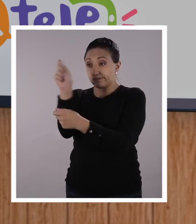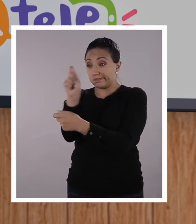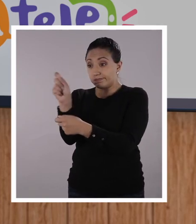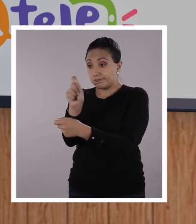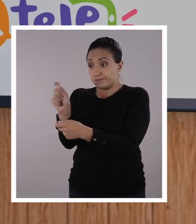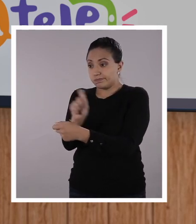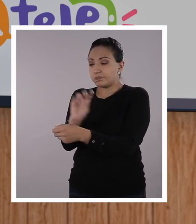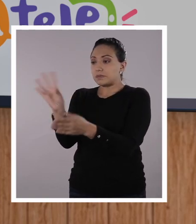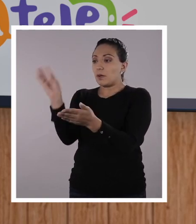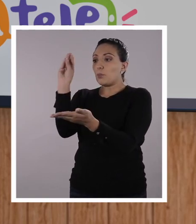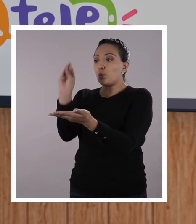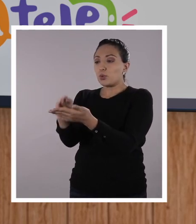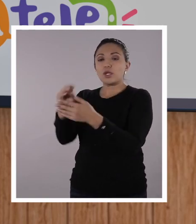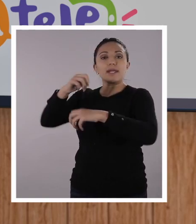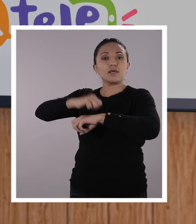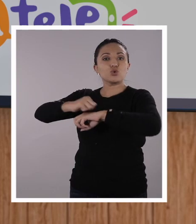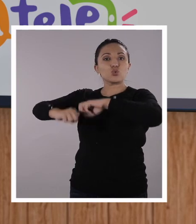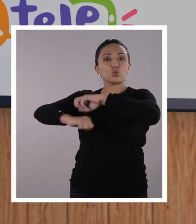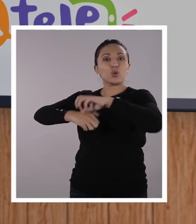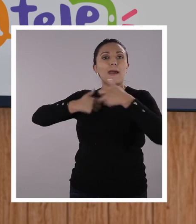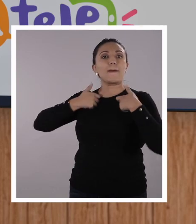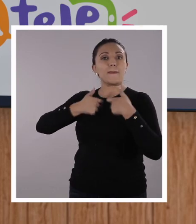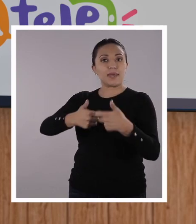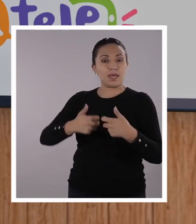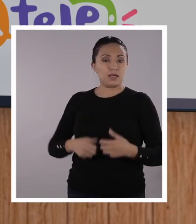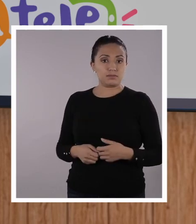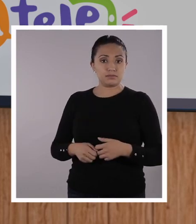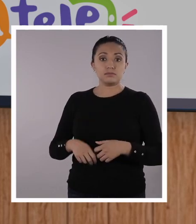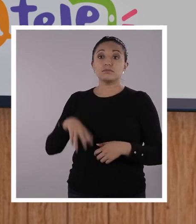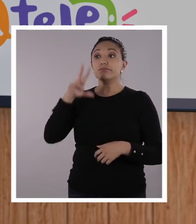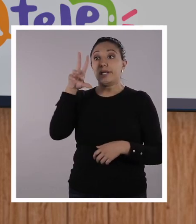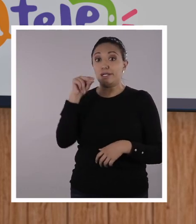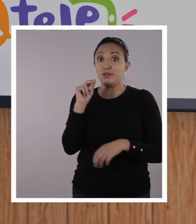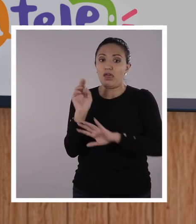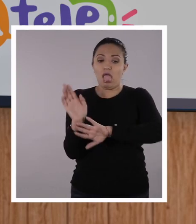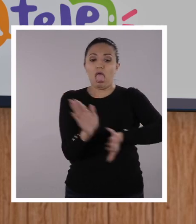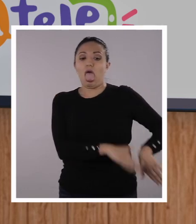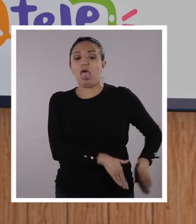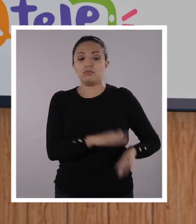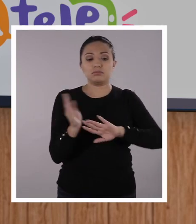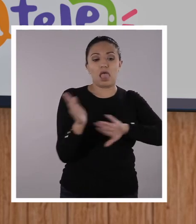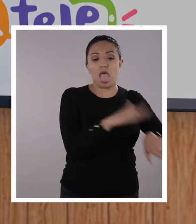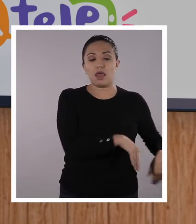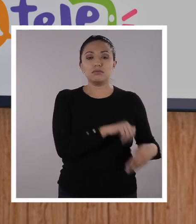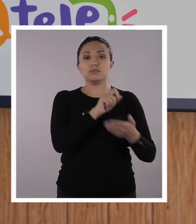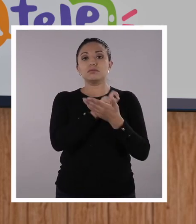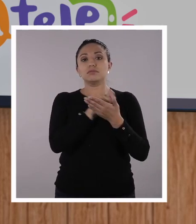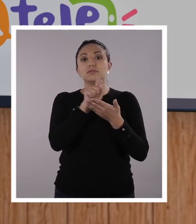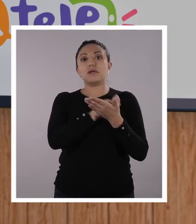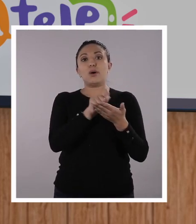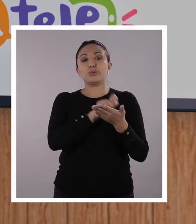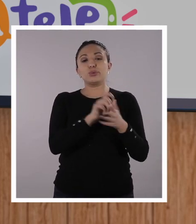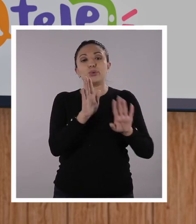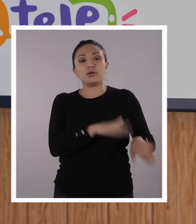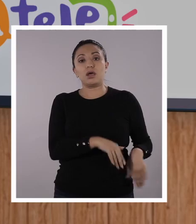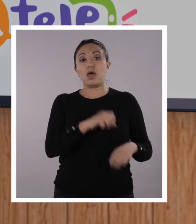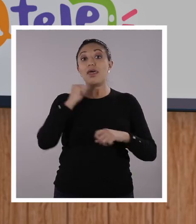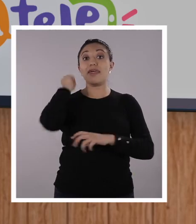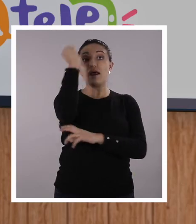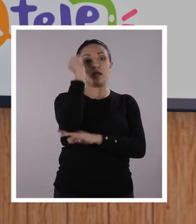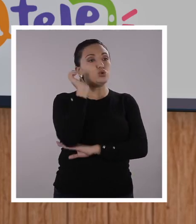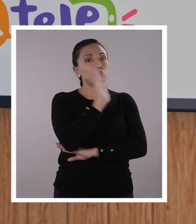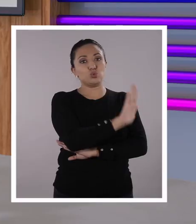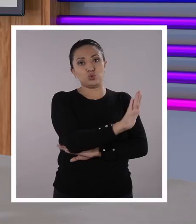tengan la estructura adecuada y no estemos violentando los derechos de nadie, que eso es lo más